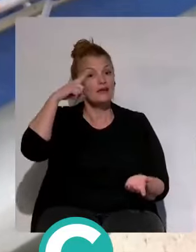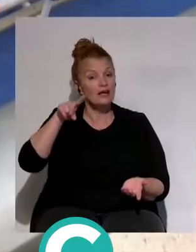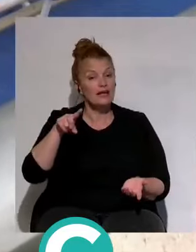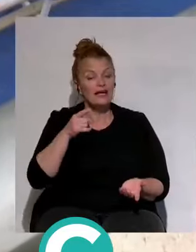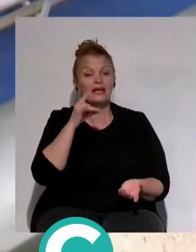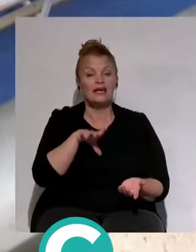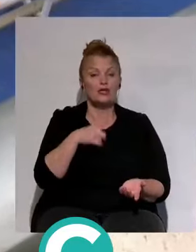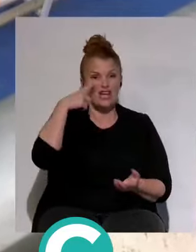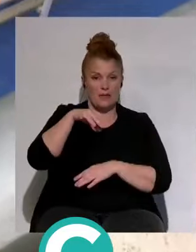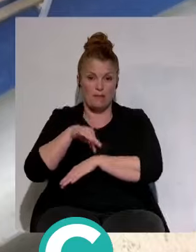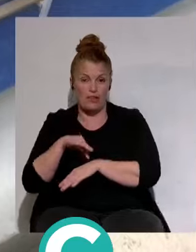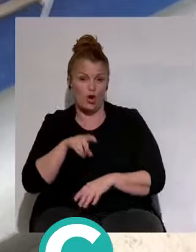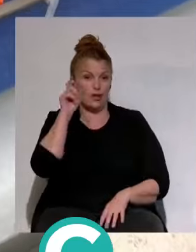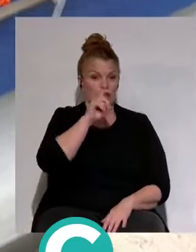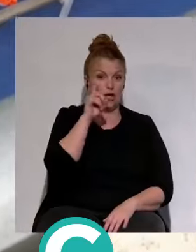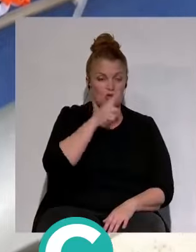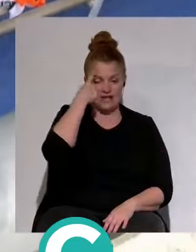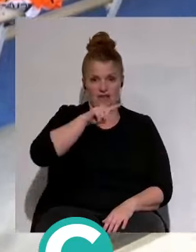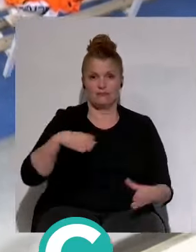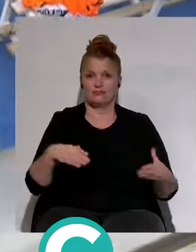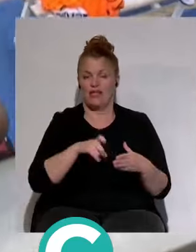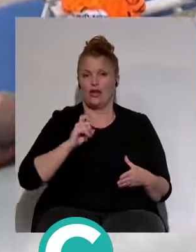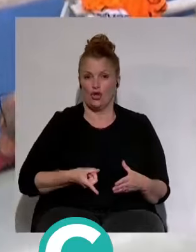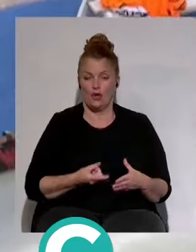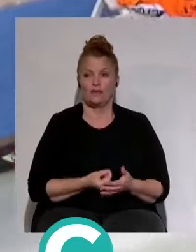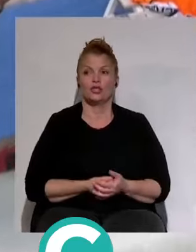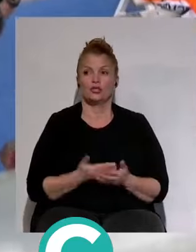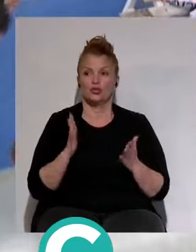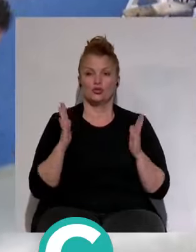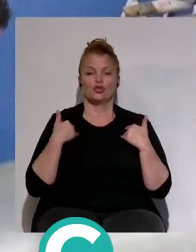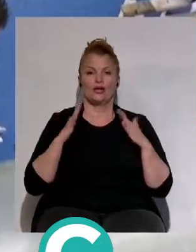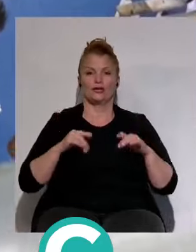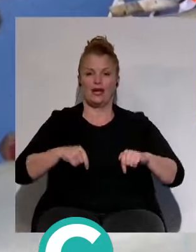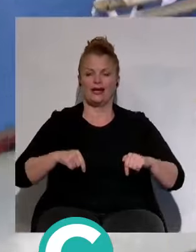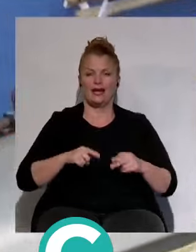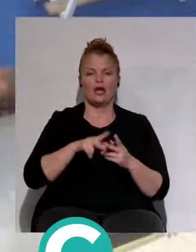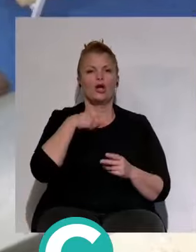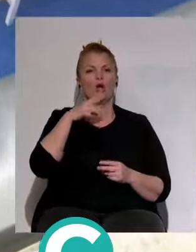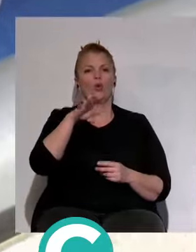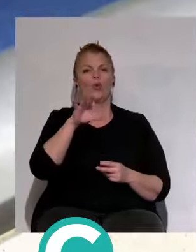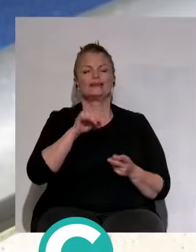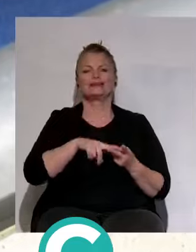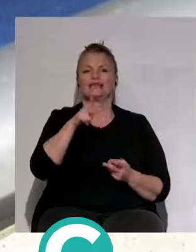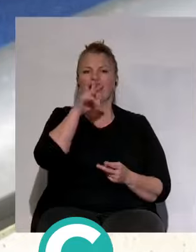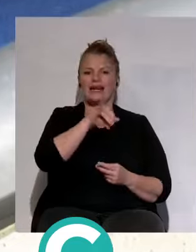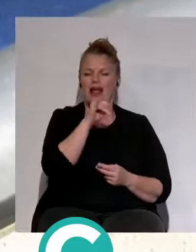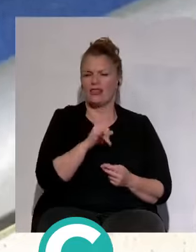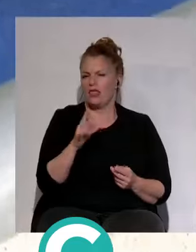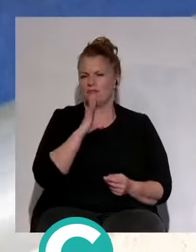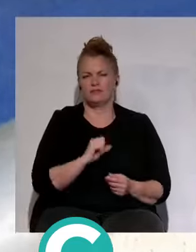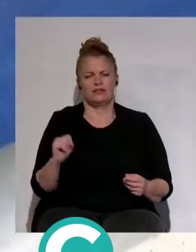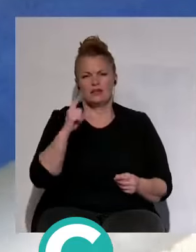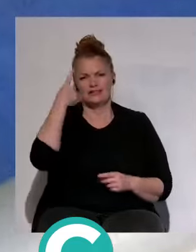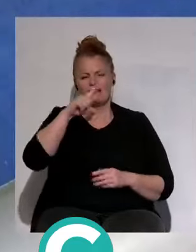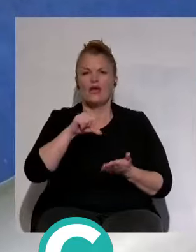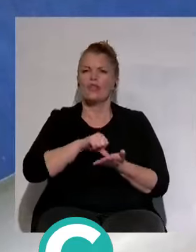médicos. Los médicos y la dirección deportiva. Yo que estoy aquí digo Luis Hernández una maravilla y yo ya decía que los centrales